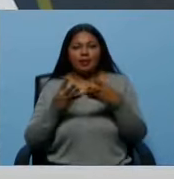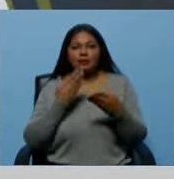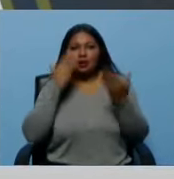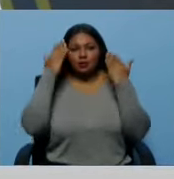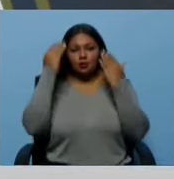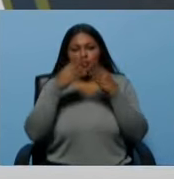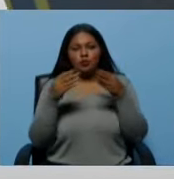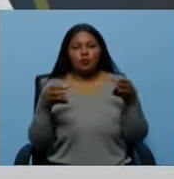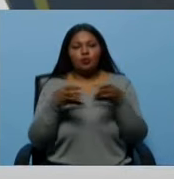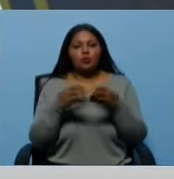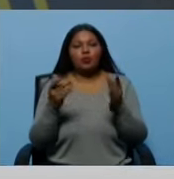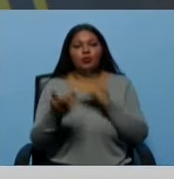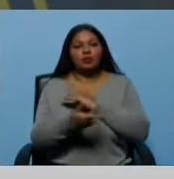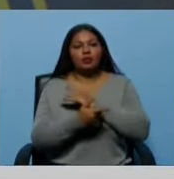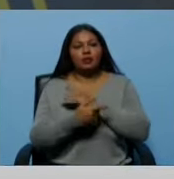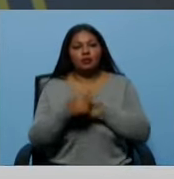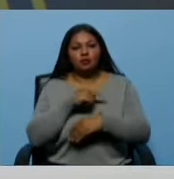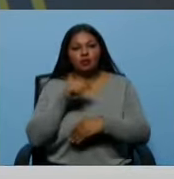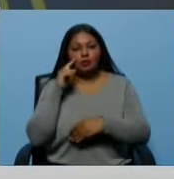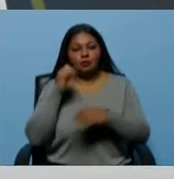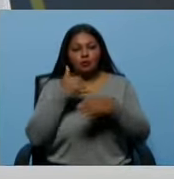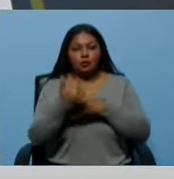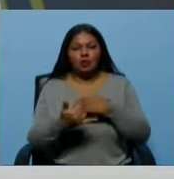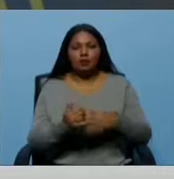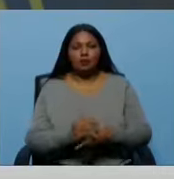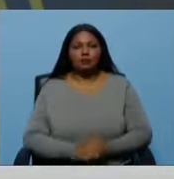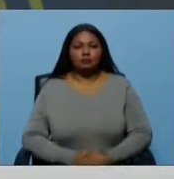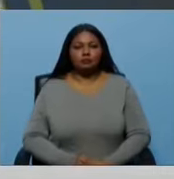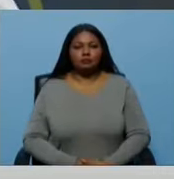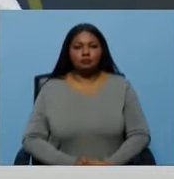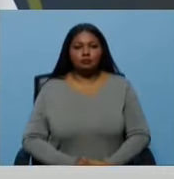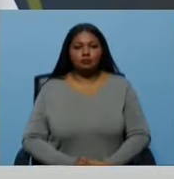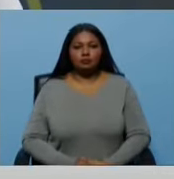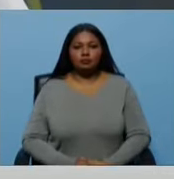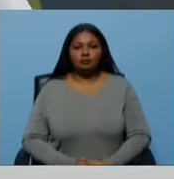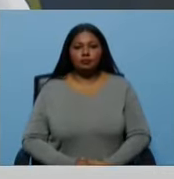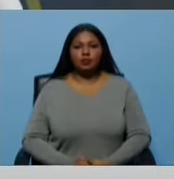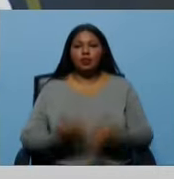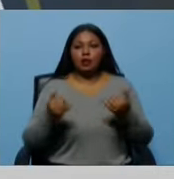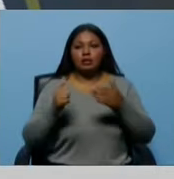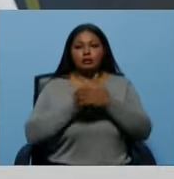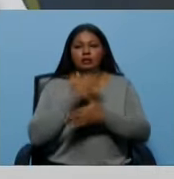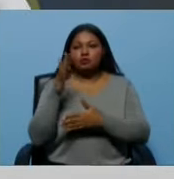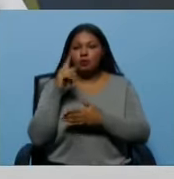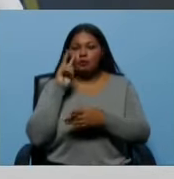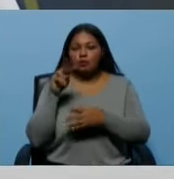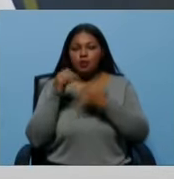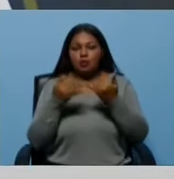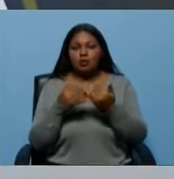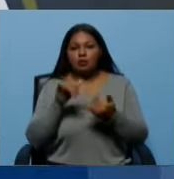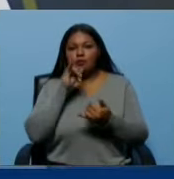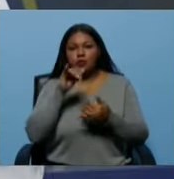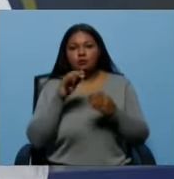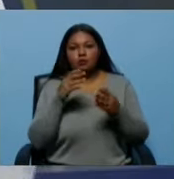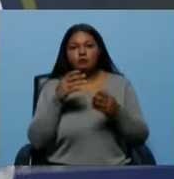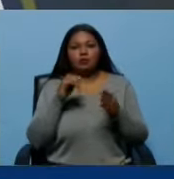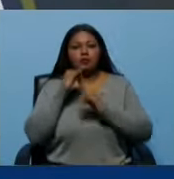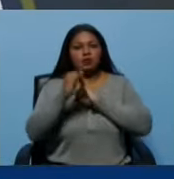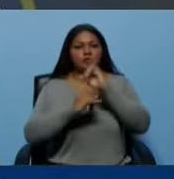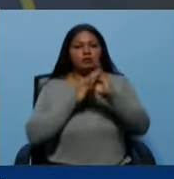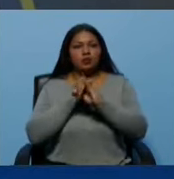técnico que hace posible siempre estos programas. Mira, sin duda hay una hipocresía de la mediática internacional.